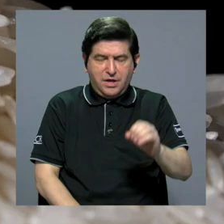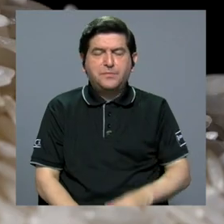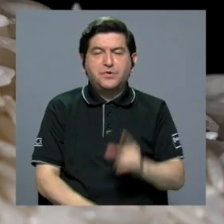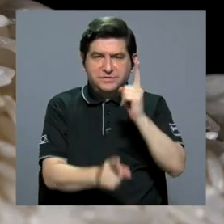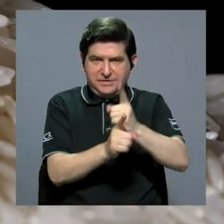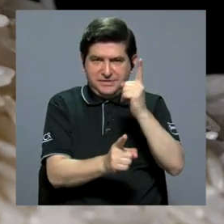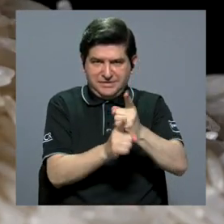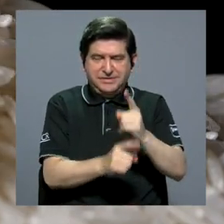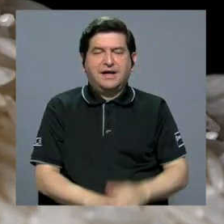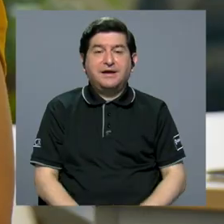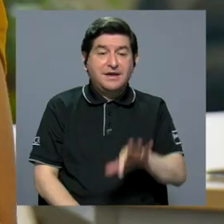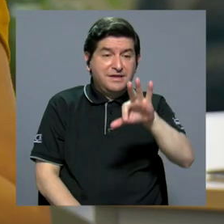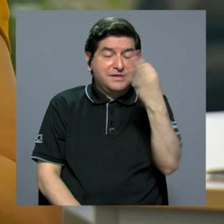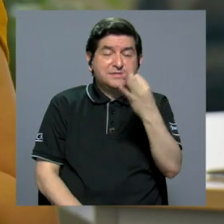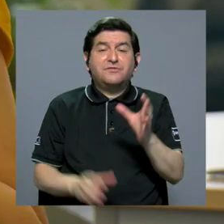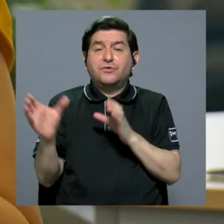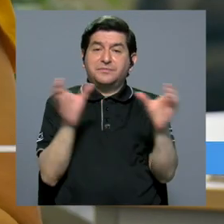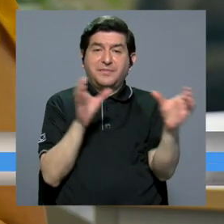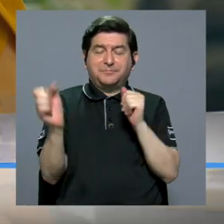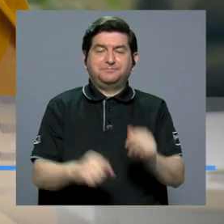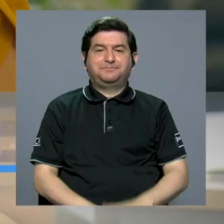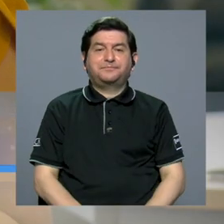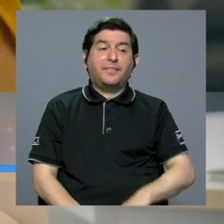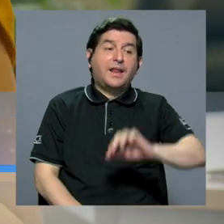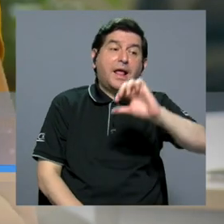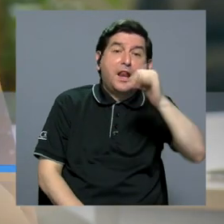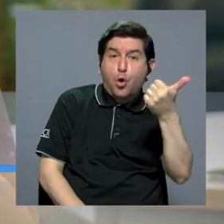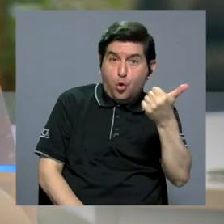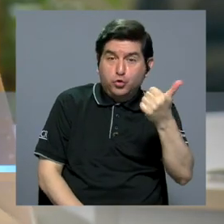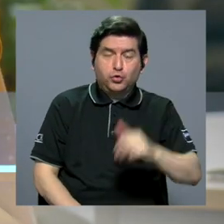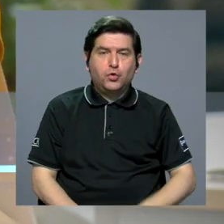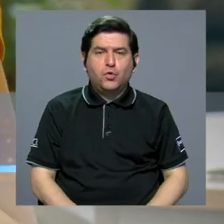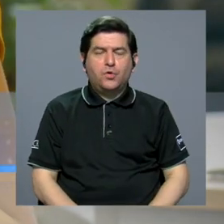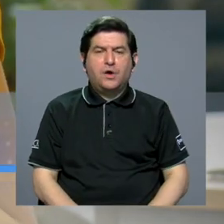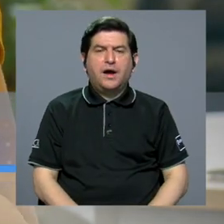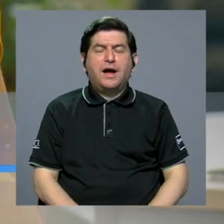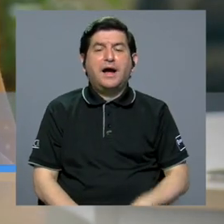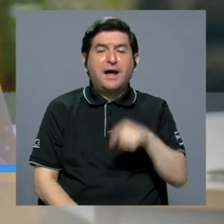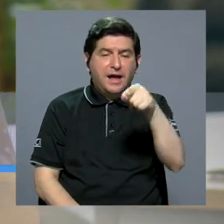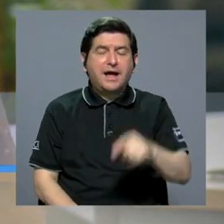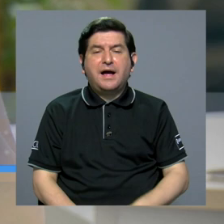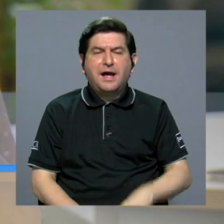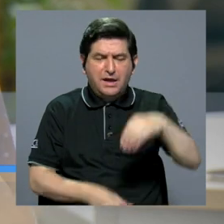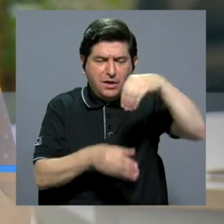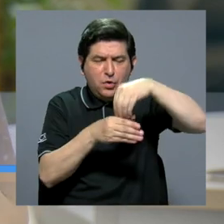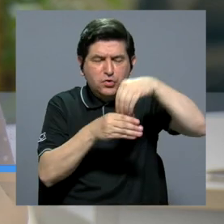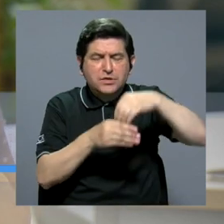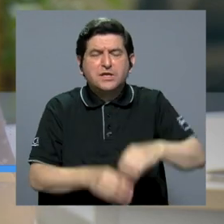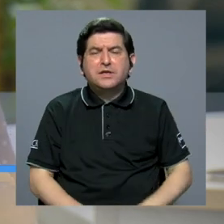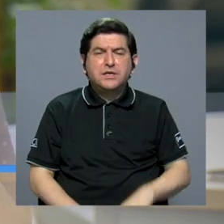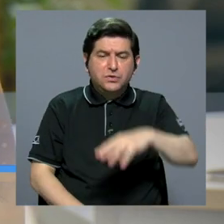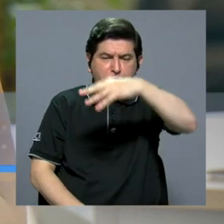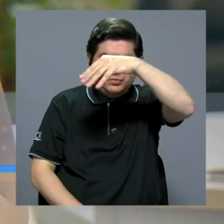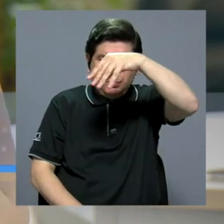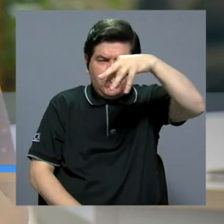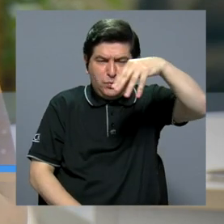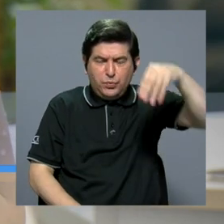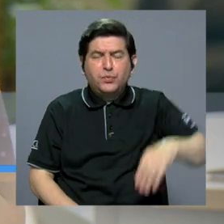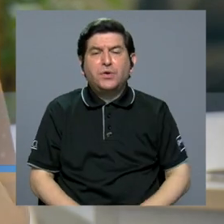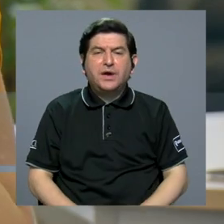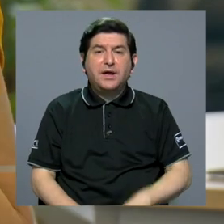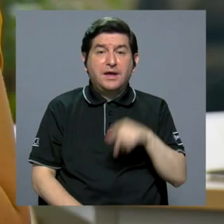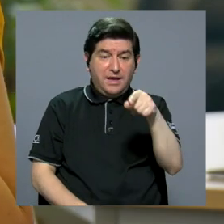proporciones indicadas y así se comercializa. La otra forma es rociando los nutrientes sobre el arroz,